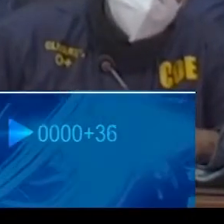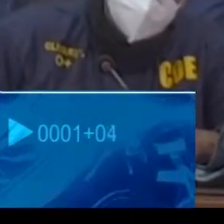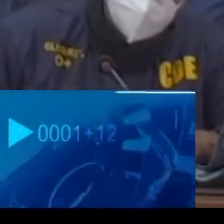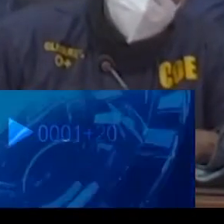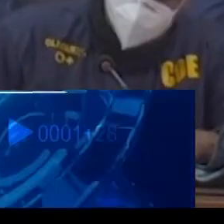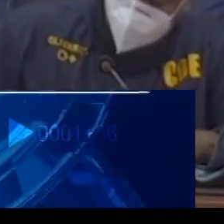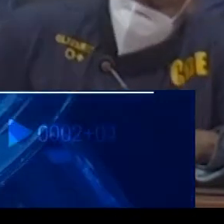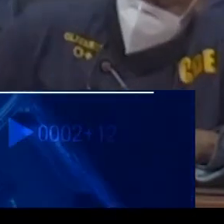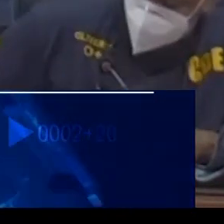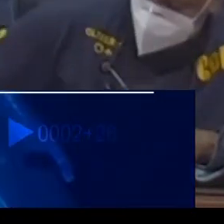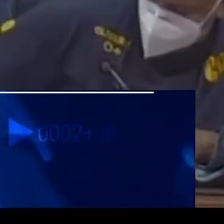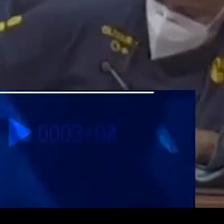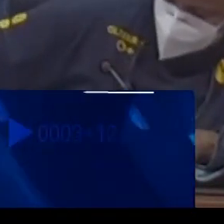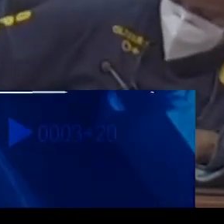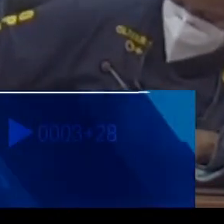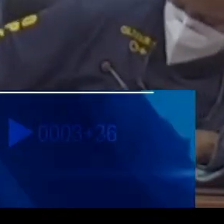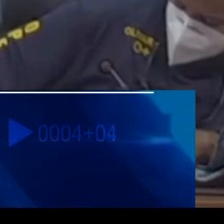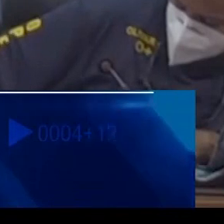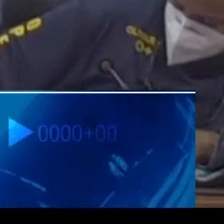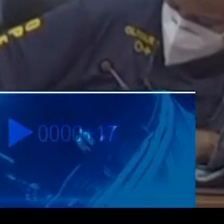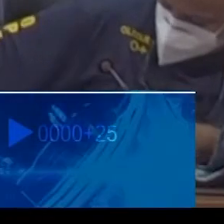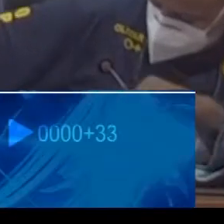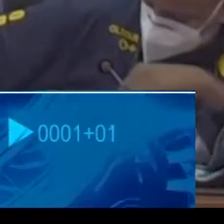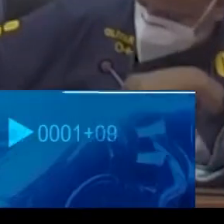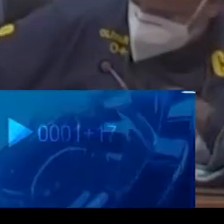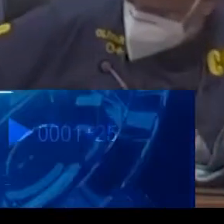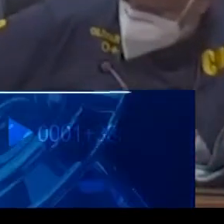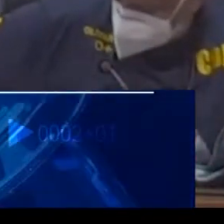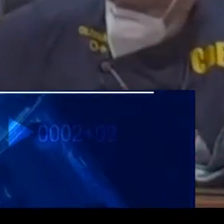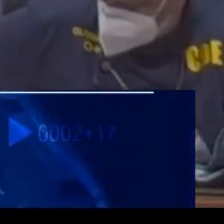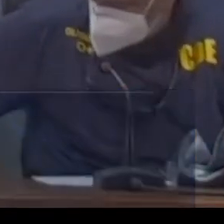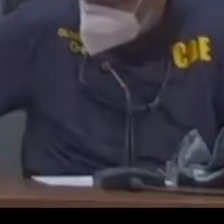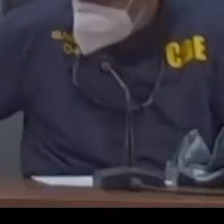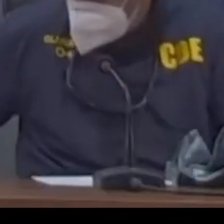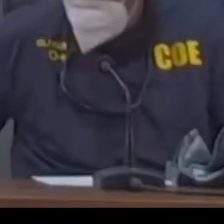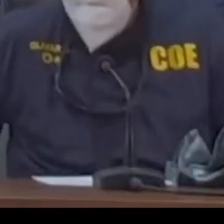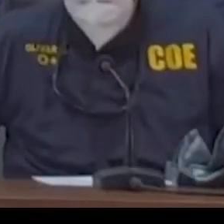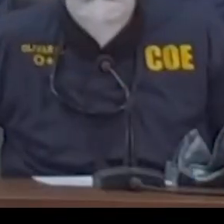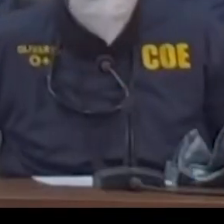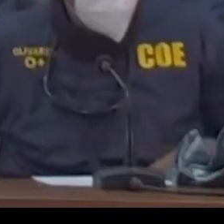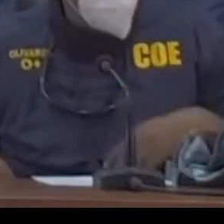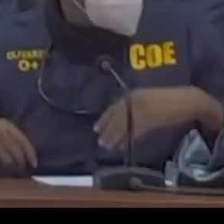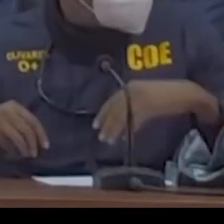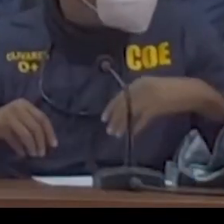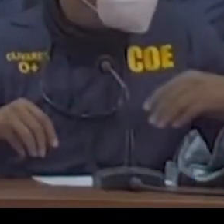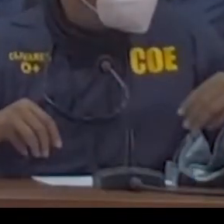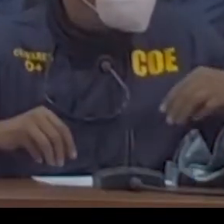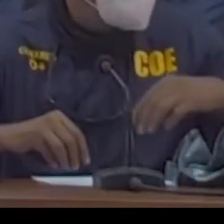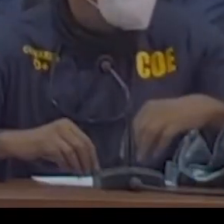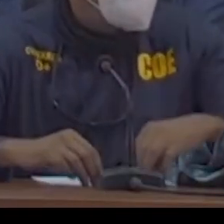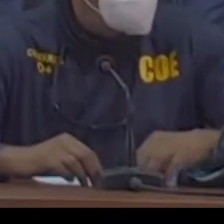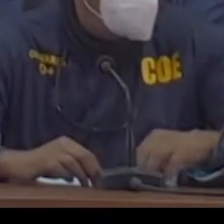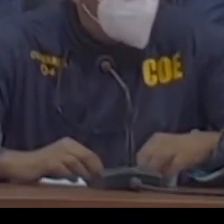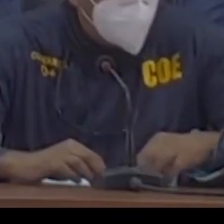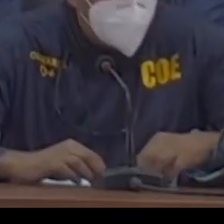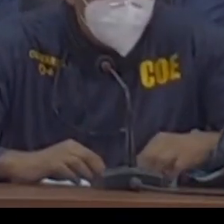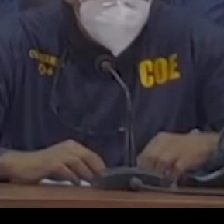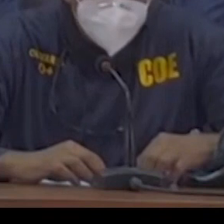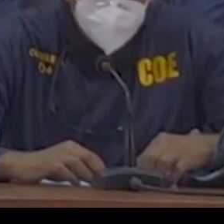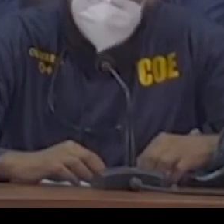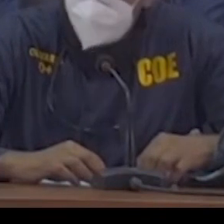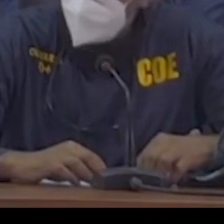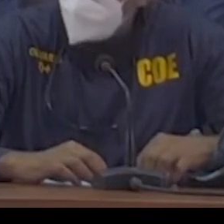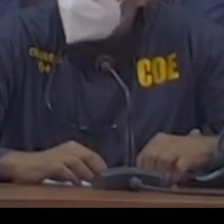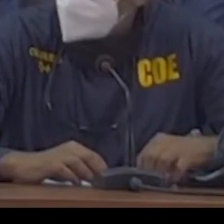,936 inspecciones a vehículos. La Policía Nacional, a través de la Dirección General de Seguridad de Tránsito y